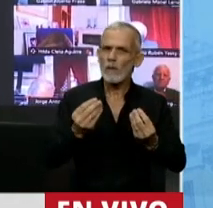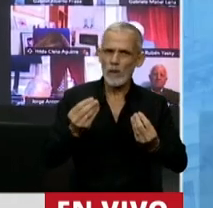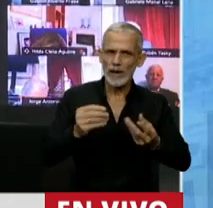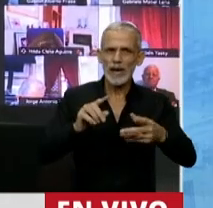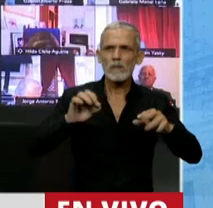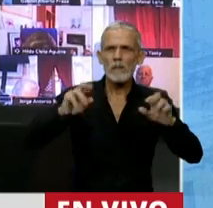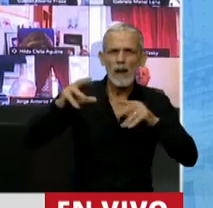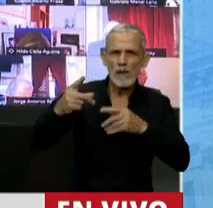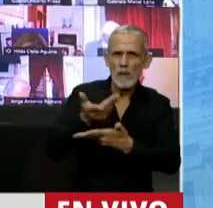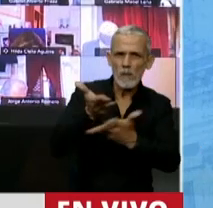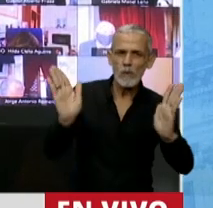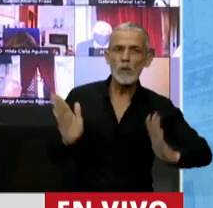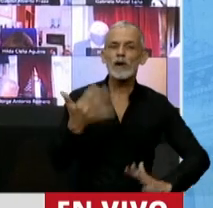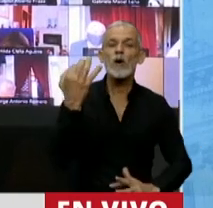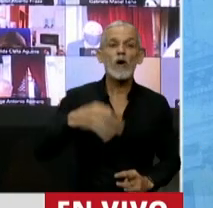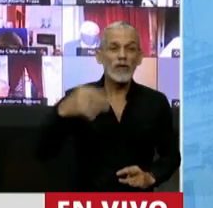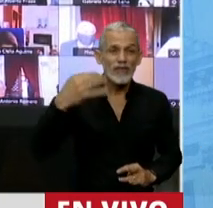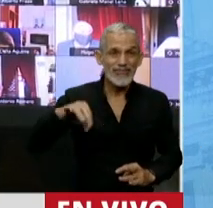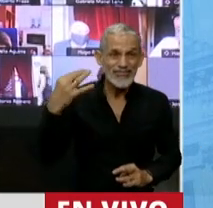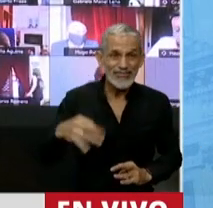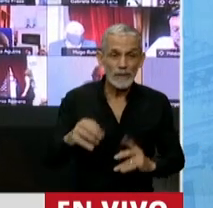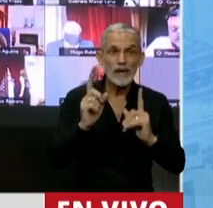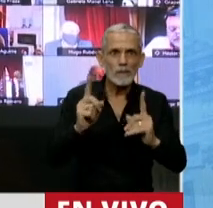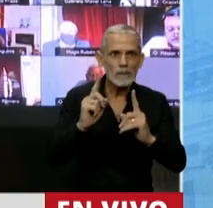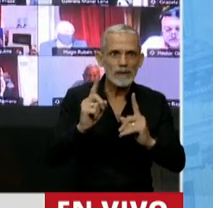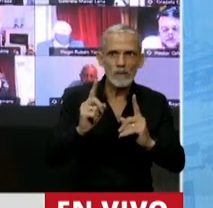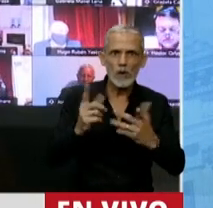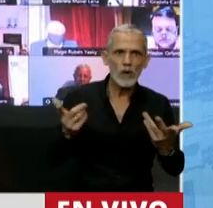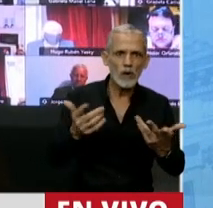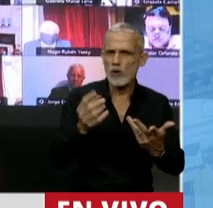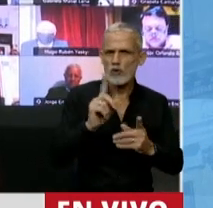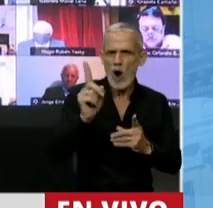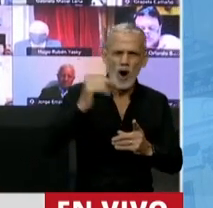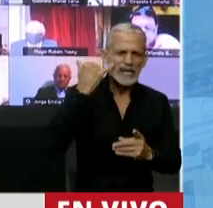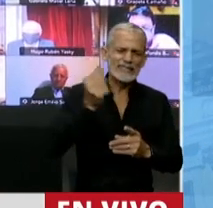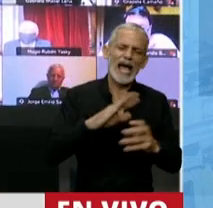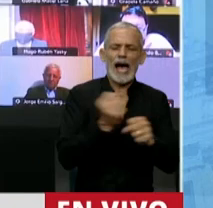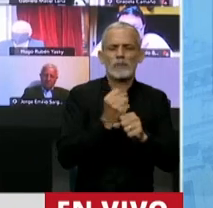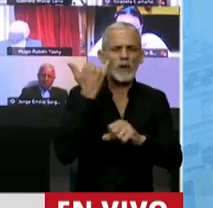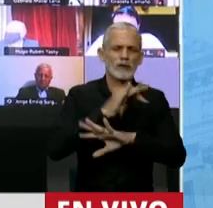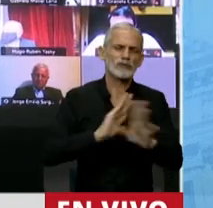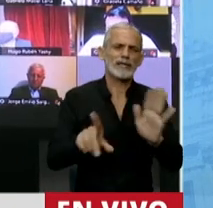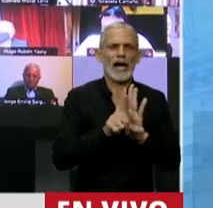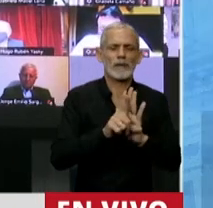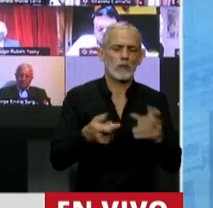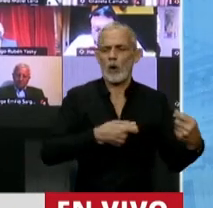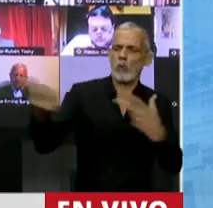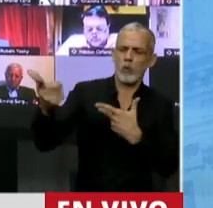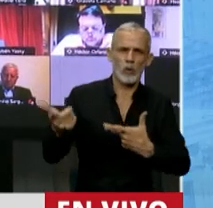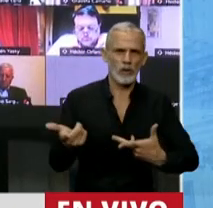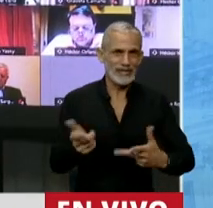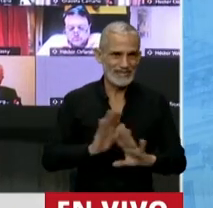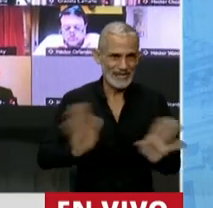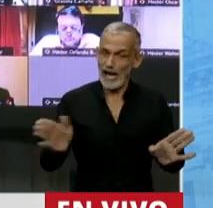políticas públicas son lo que se termina implementando, no sólo lo que se aprueba en términos